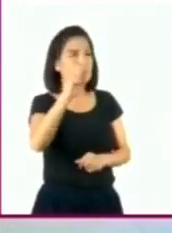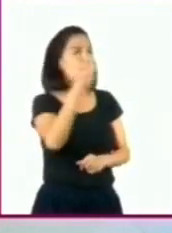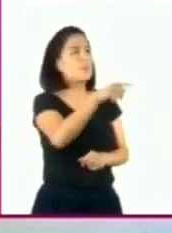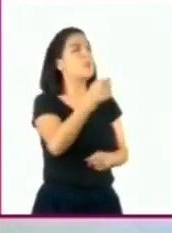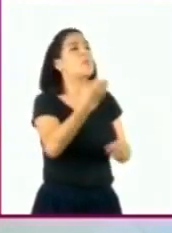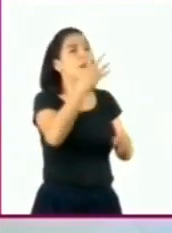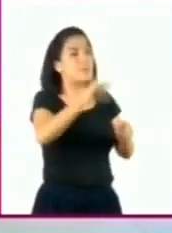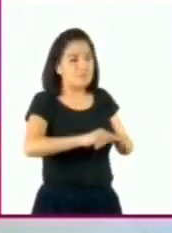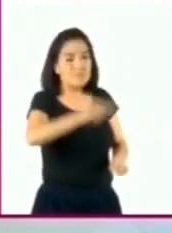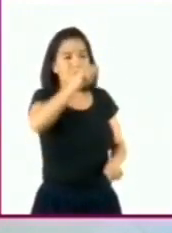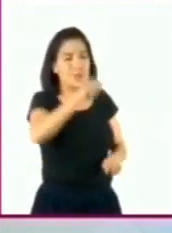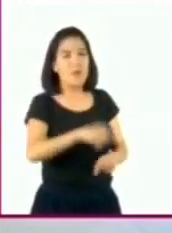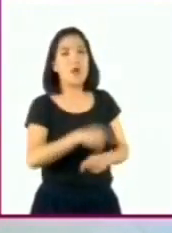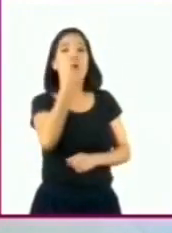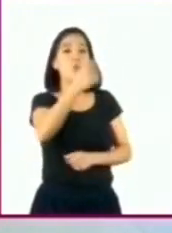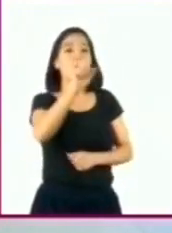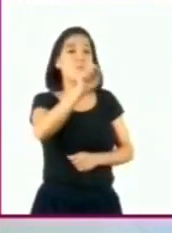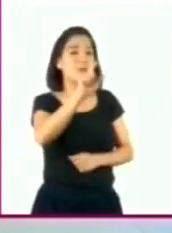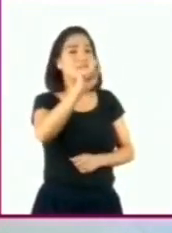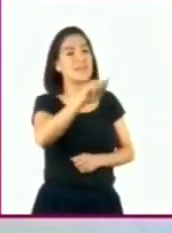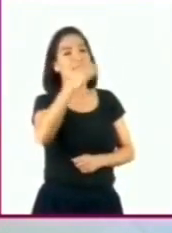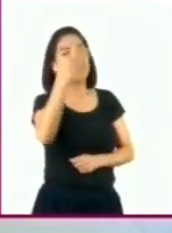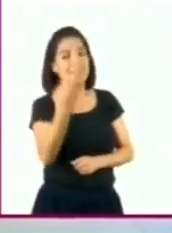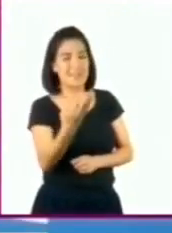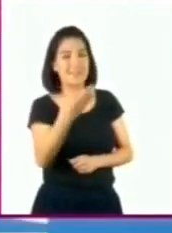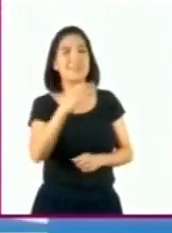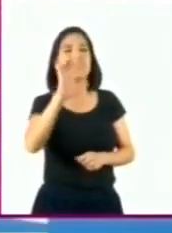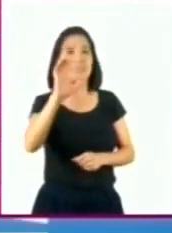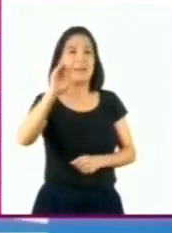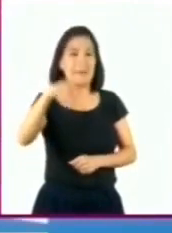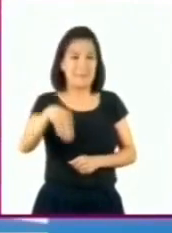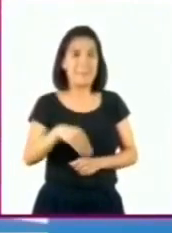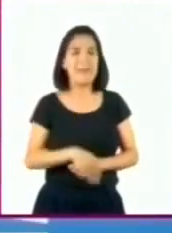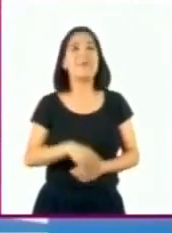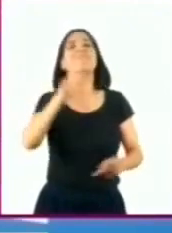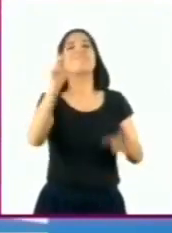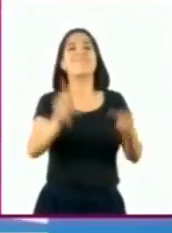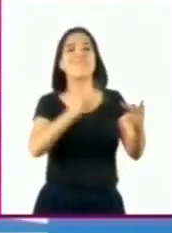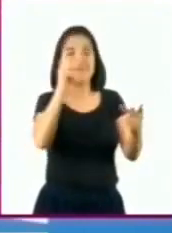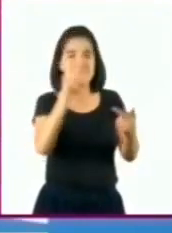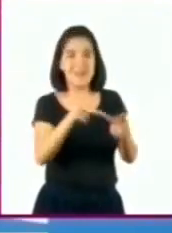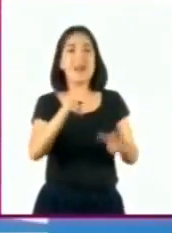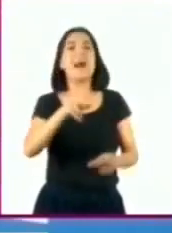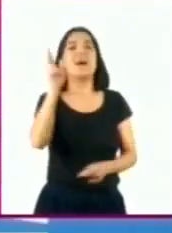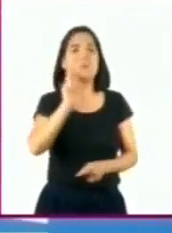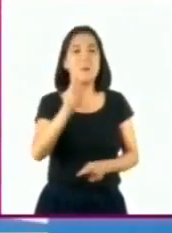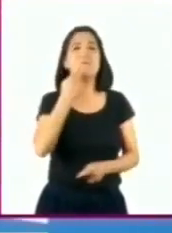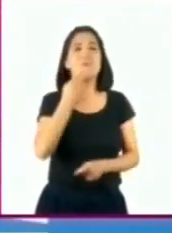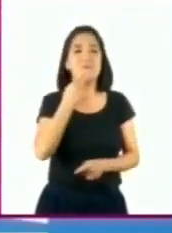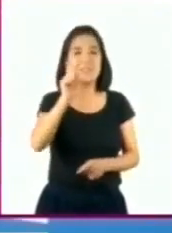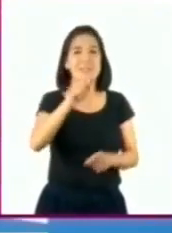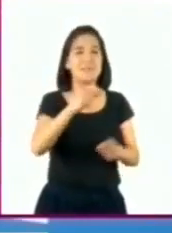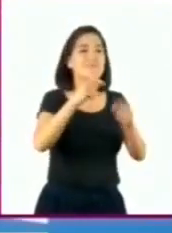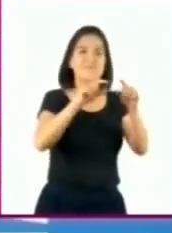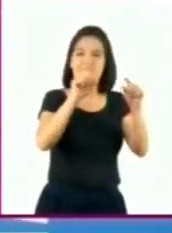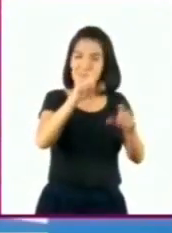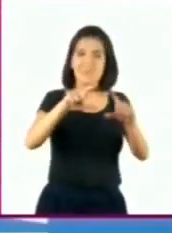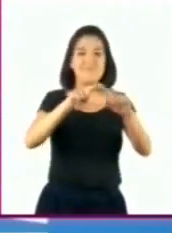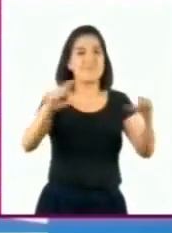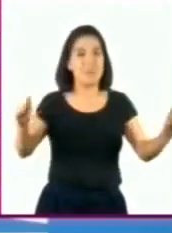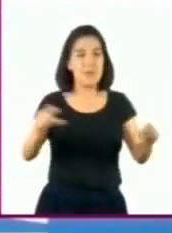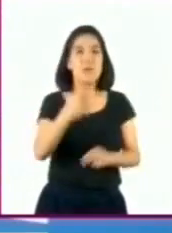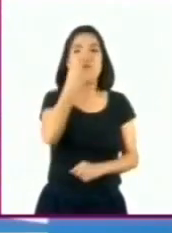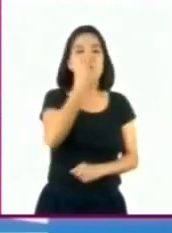¿Cuánto mides? 1.73 metros. Perfecto. Usemos la recta numérica para ubicar 1